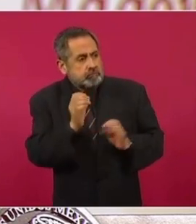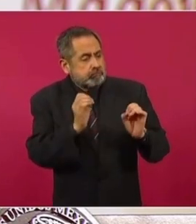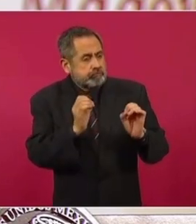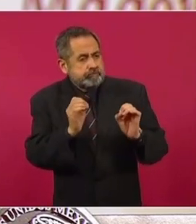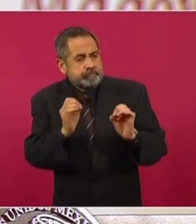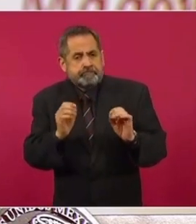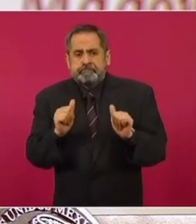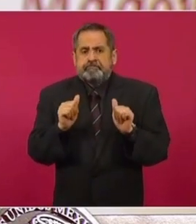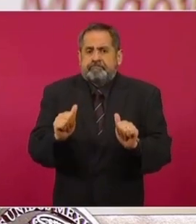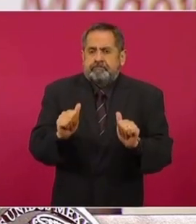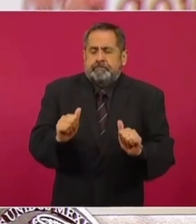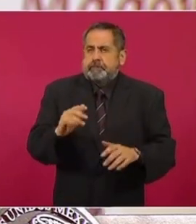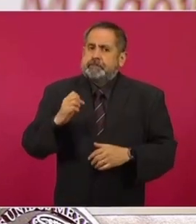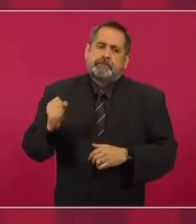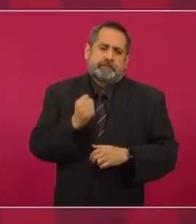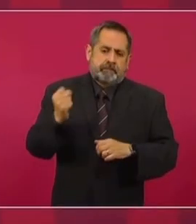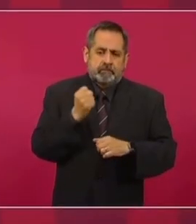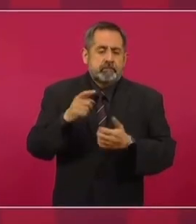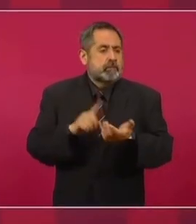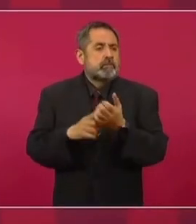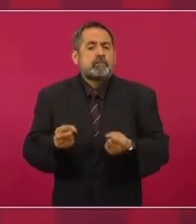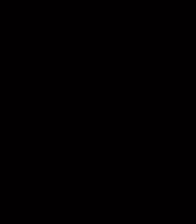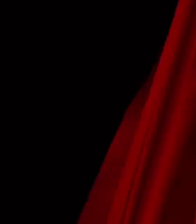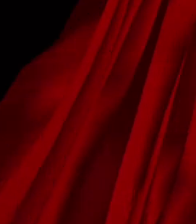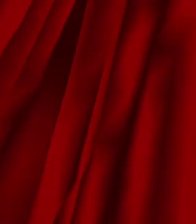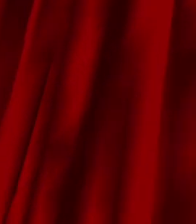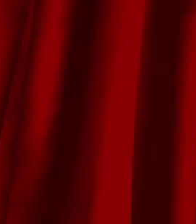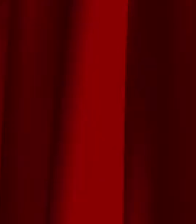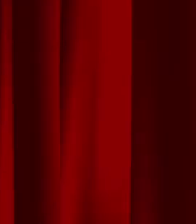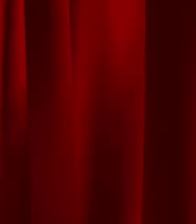una estabilidad afortunadamente en cuanto al número de defunciones.